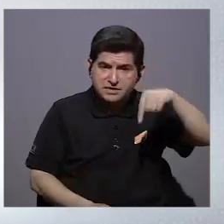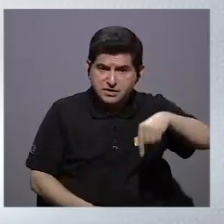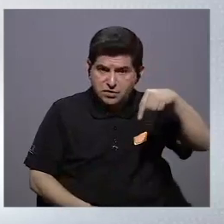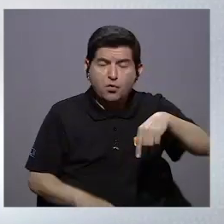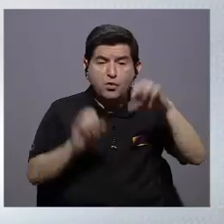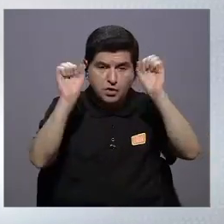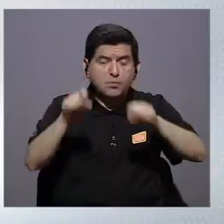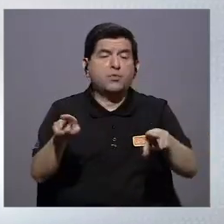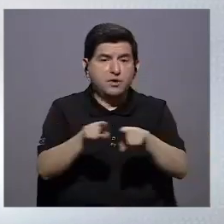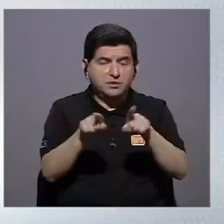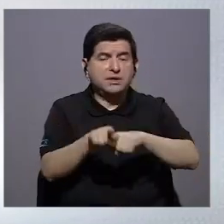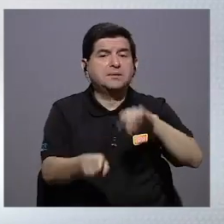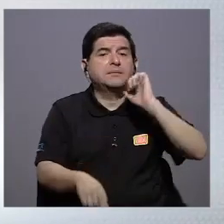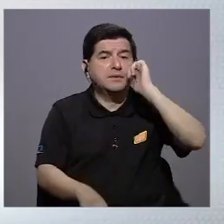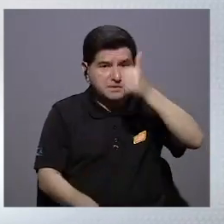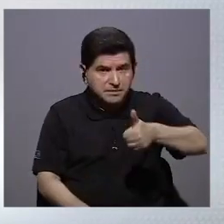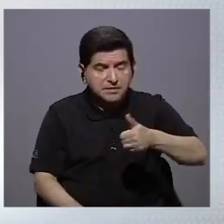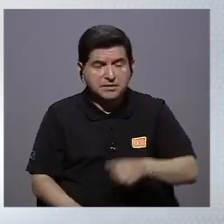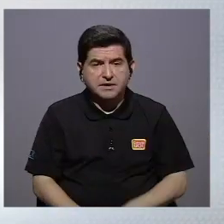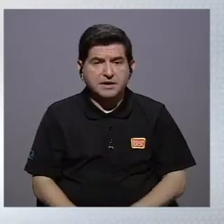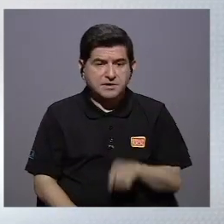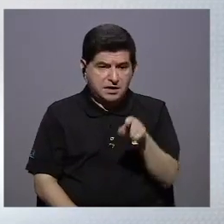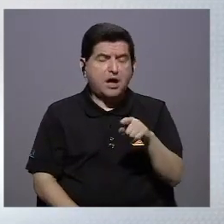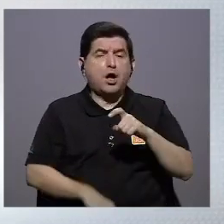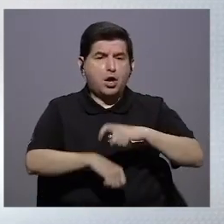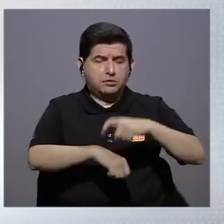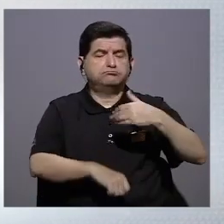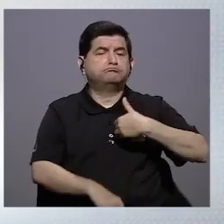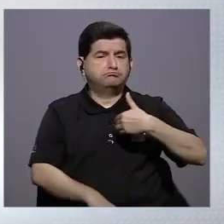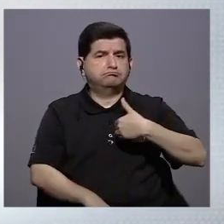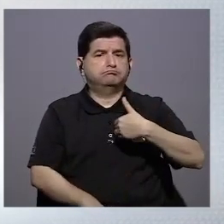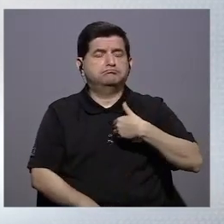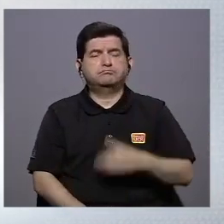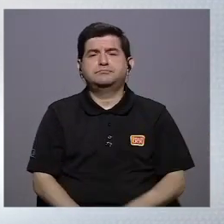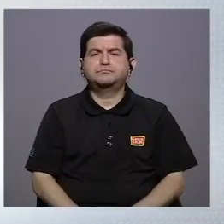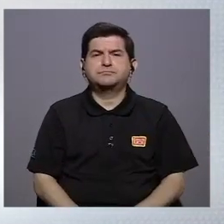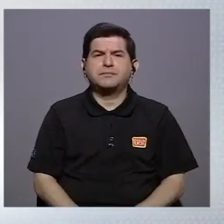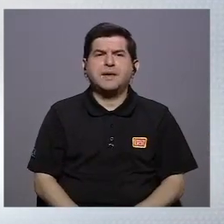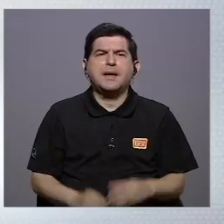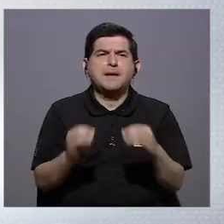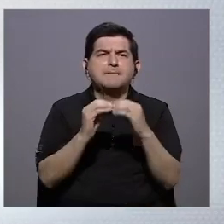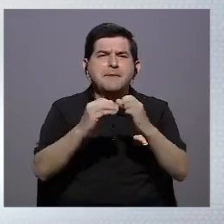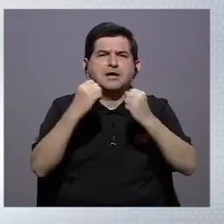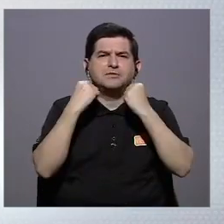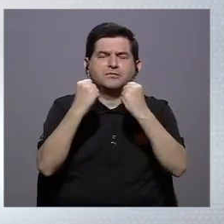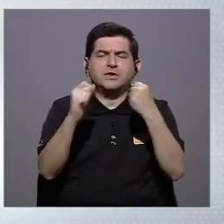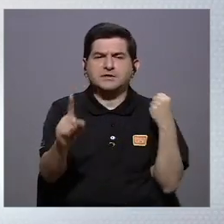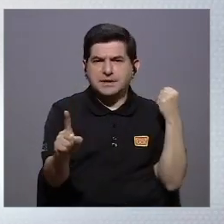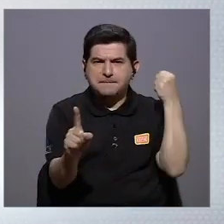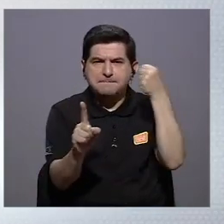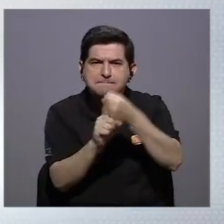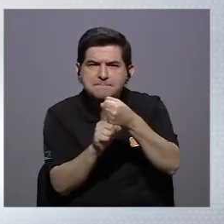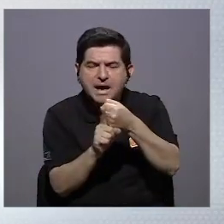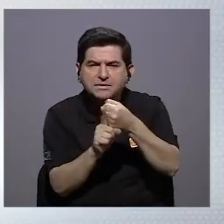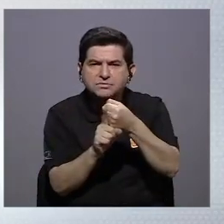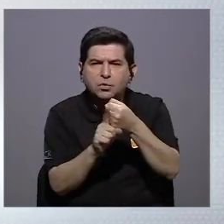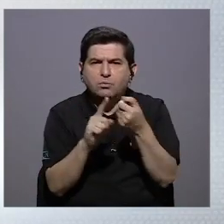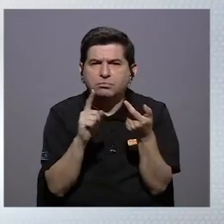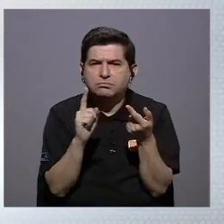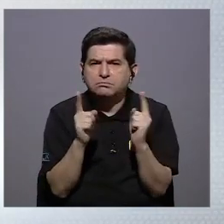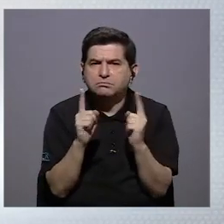aprenderlo mañana, efectivamente. Y para eso hay suficiente tiempo. ¿Cuál es el mayor impacto de este parón?